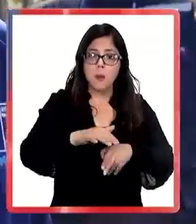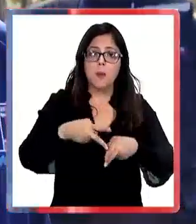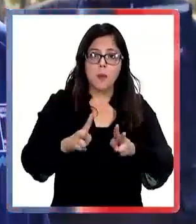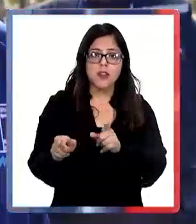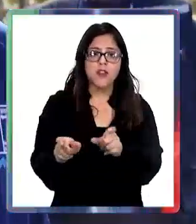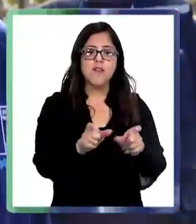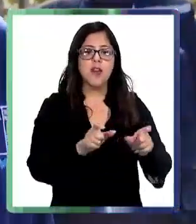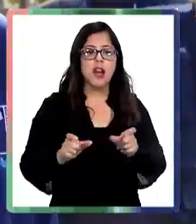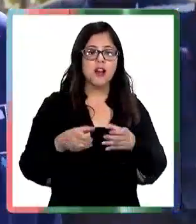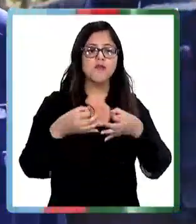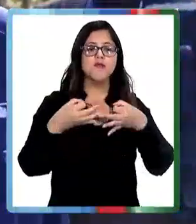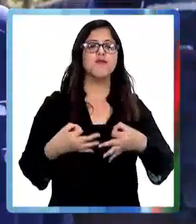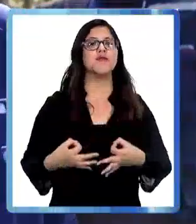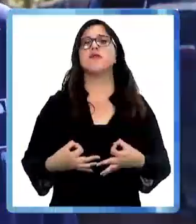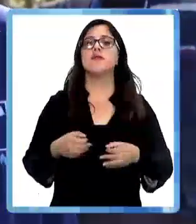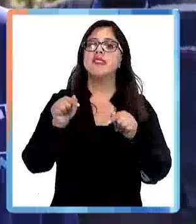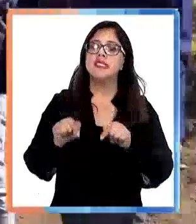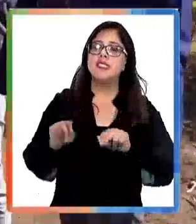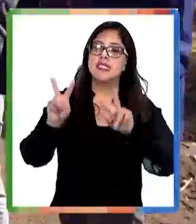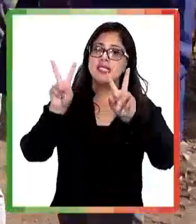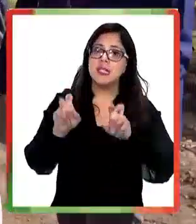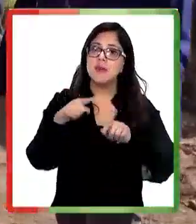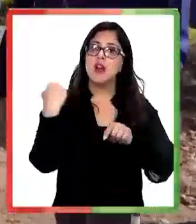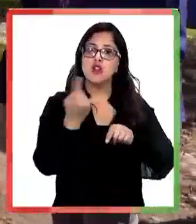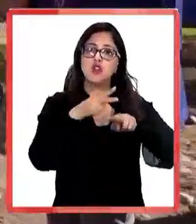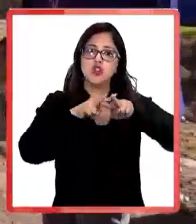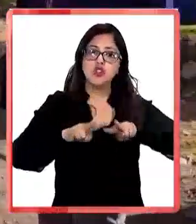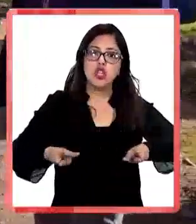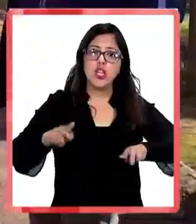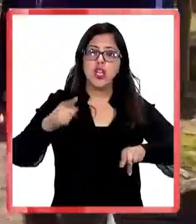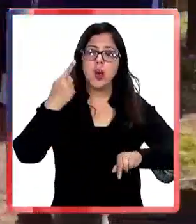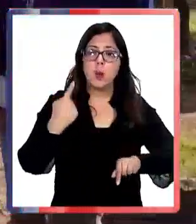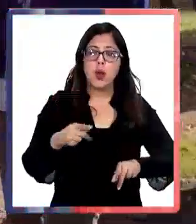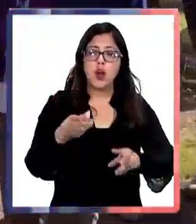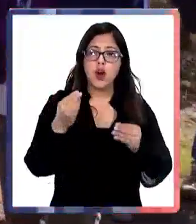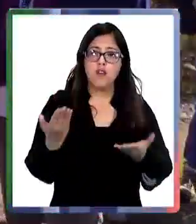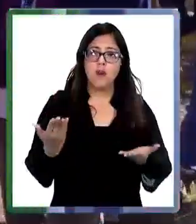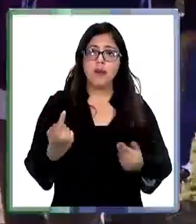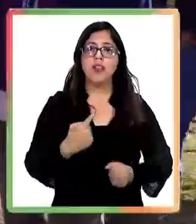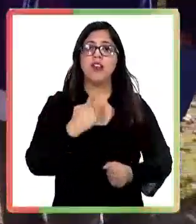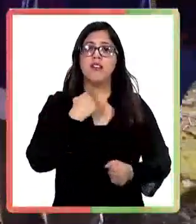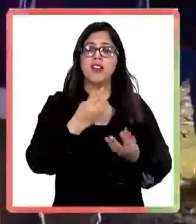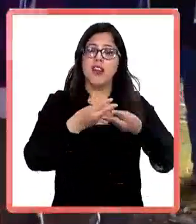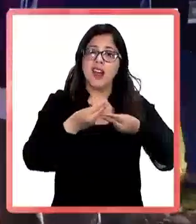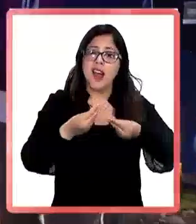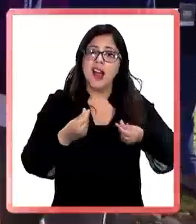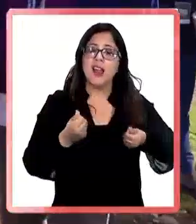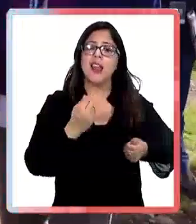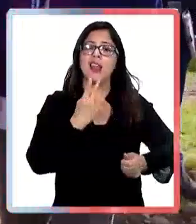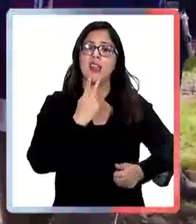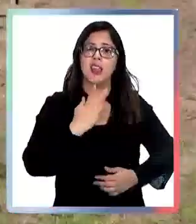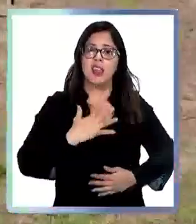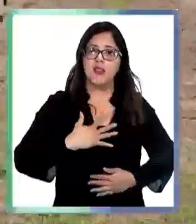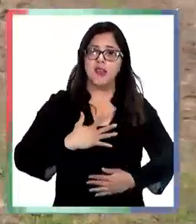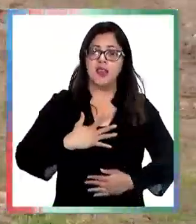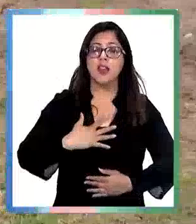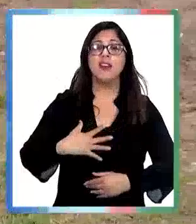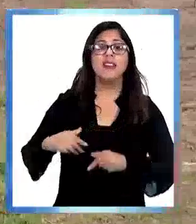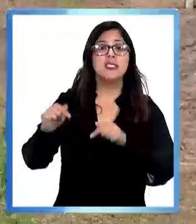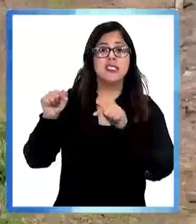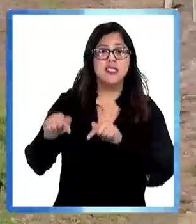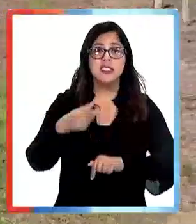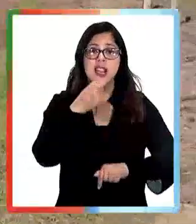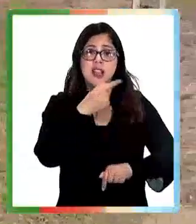precisamente, esas denuncias son claves para poder, con referencia, desarrollar la fiscalización. De lo contrario, el olor